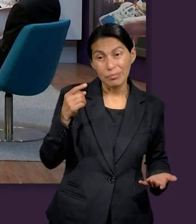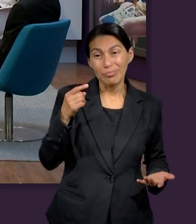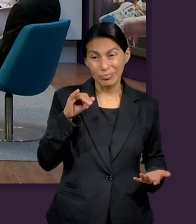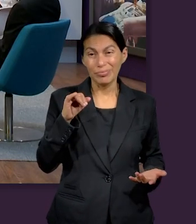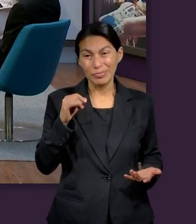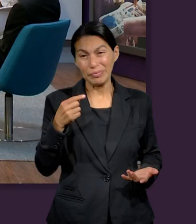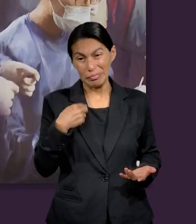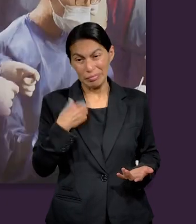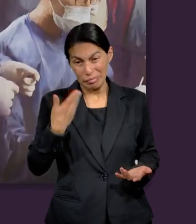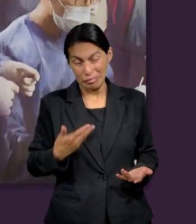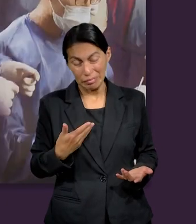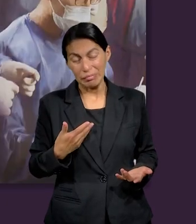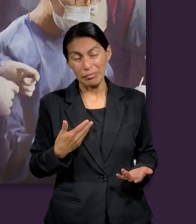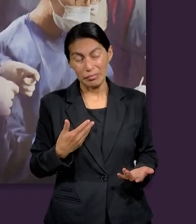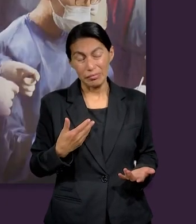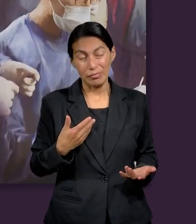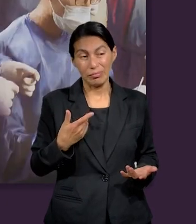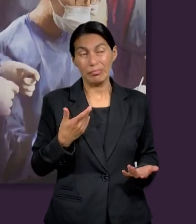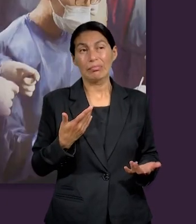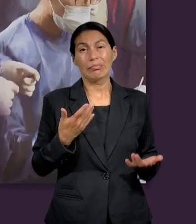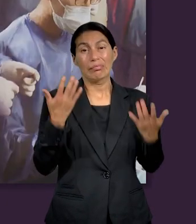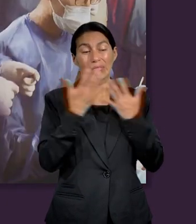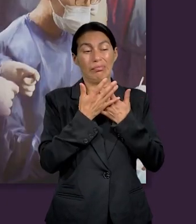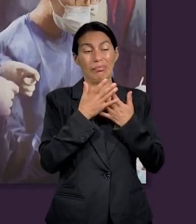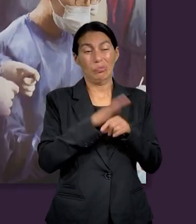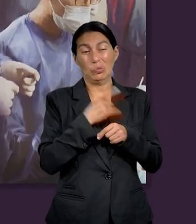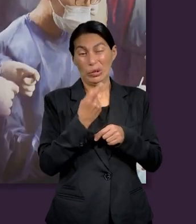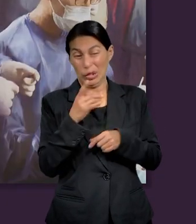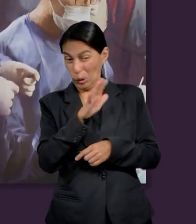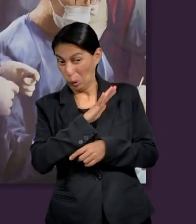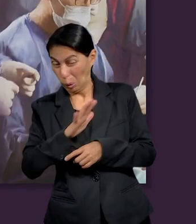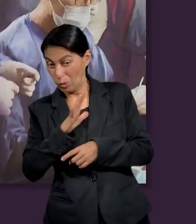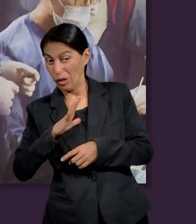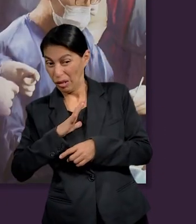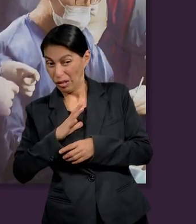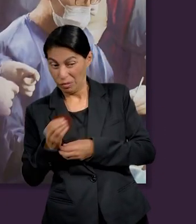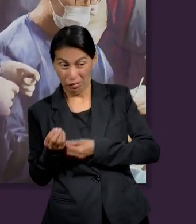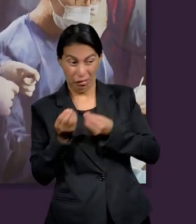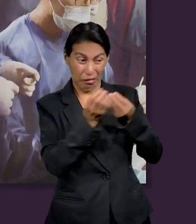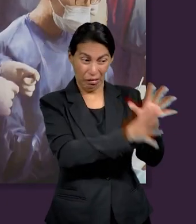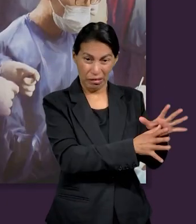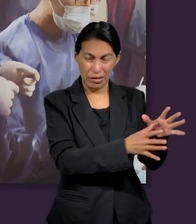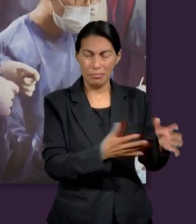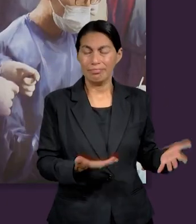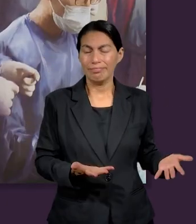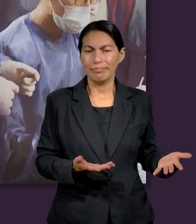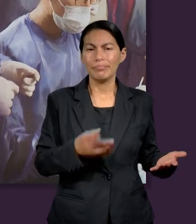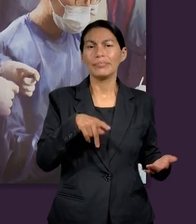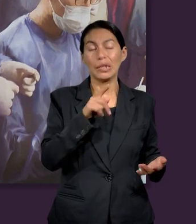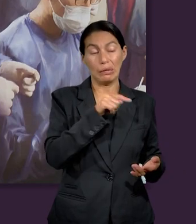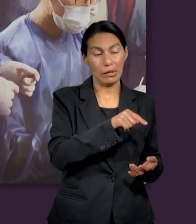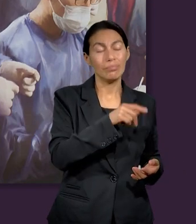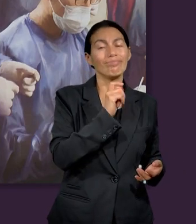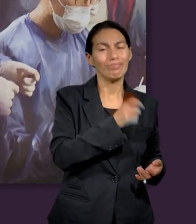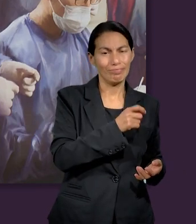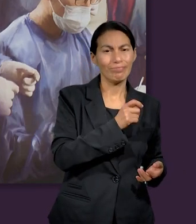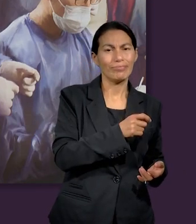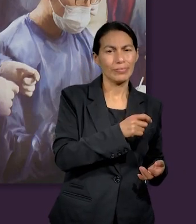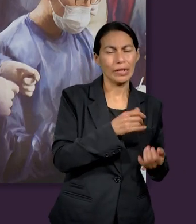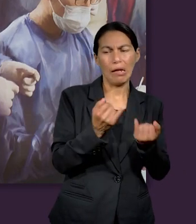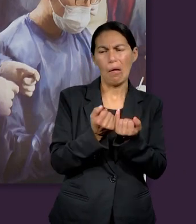pueda causar así como mucho impacto, ¿no? Y se deja todo lo que tienes. Pero creo que para Él sí